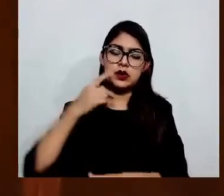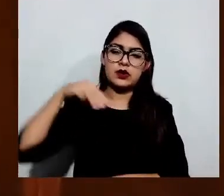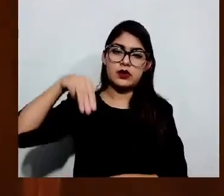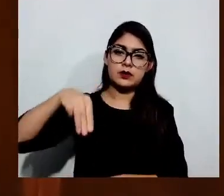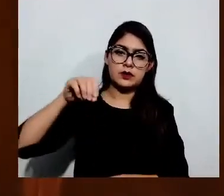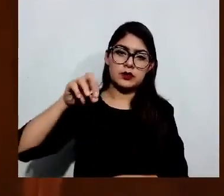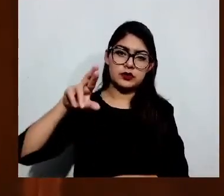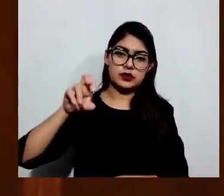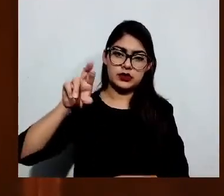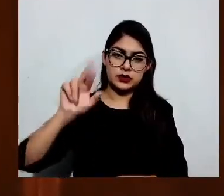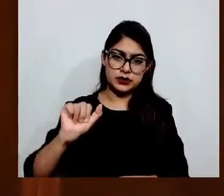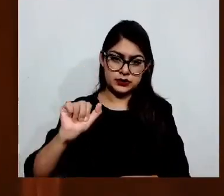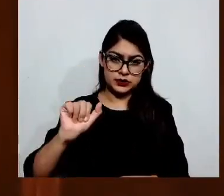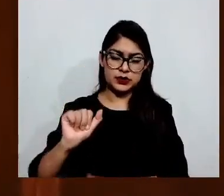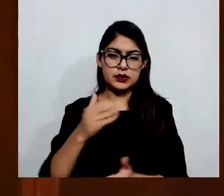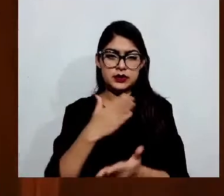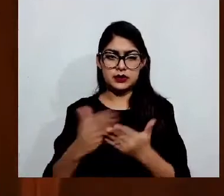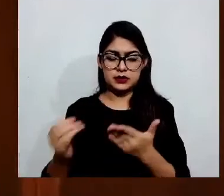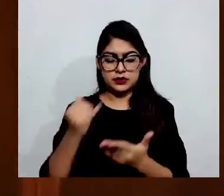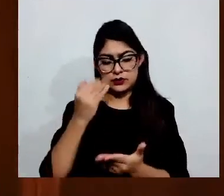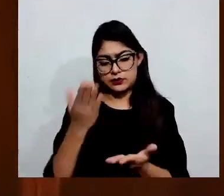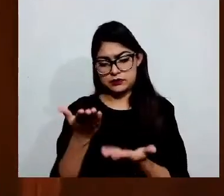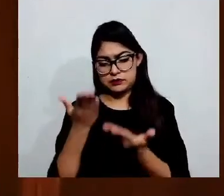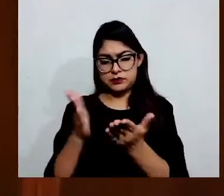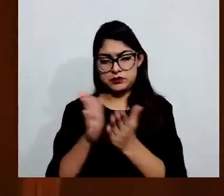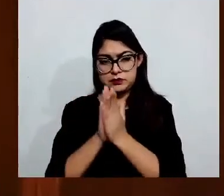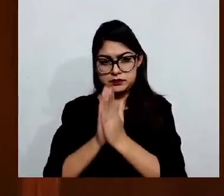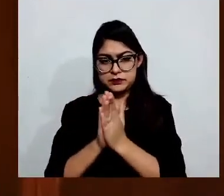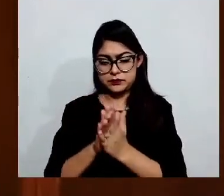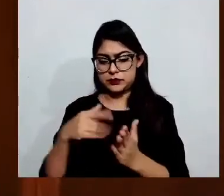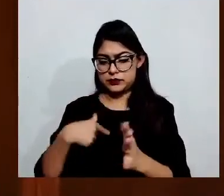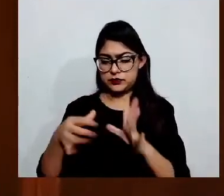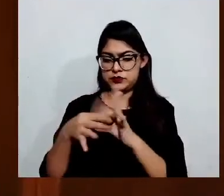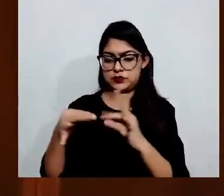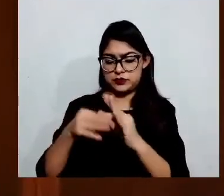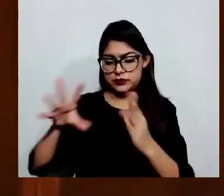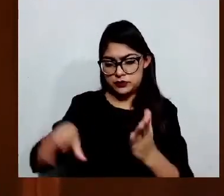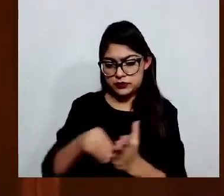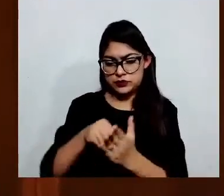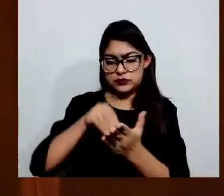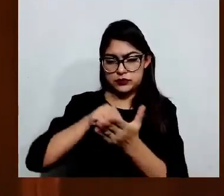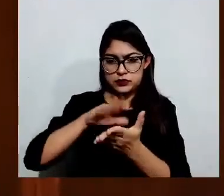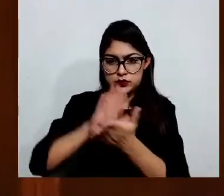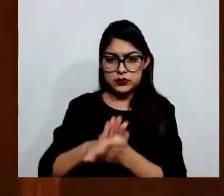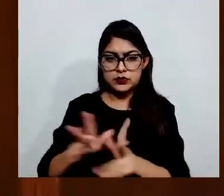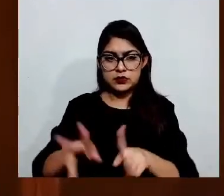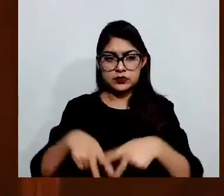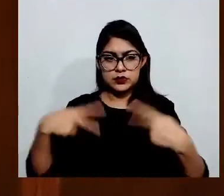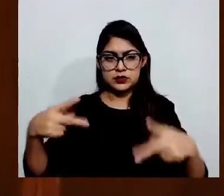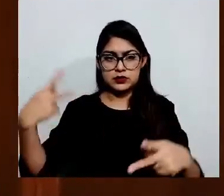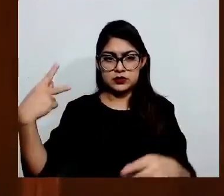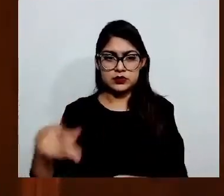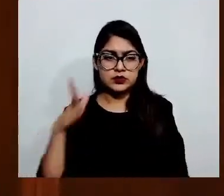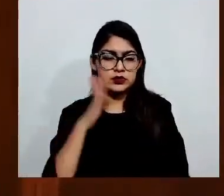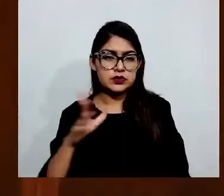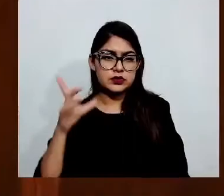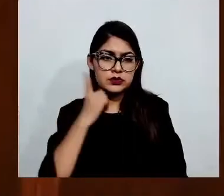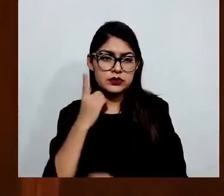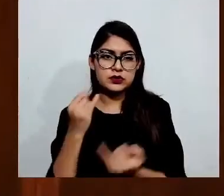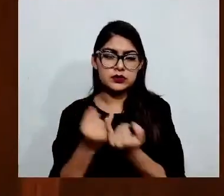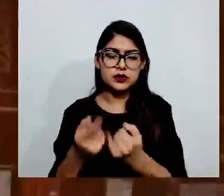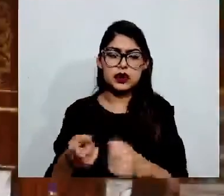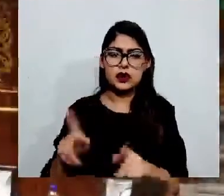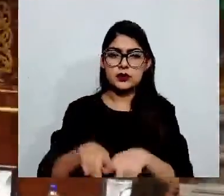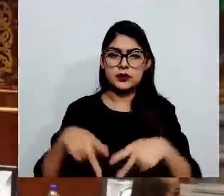a la Gaceta Parlamentaria y al Diario de Debates. Es cuanto, señora presidenta, es cuanto. Gracias,